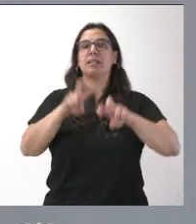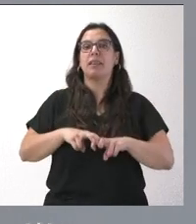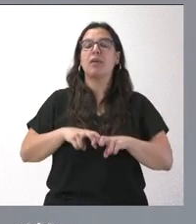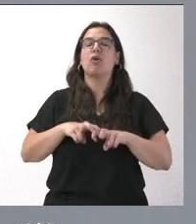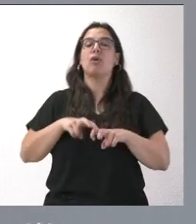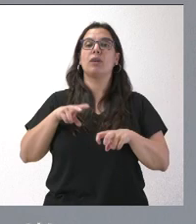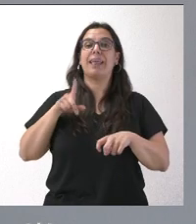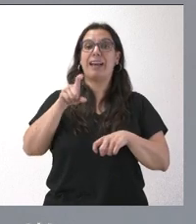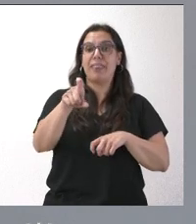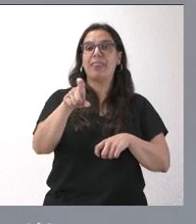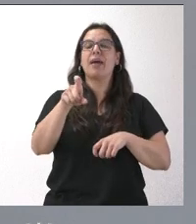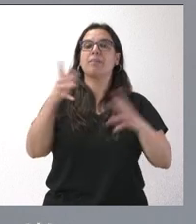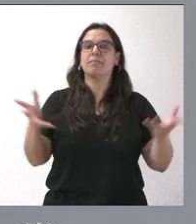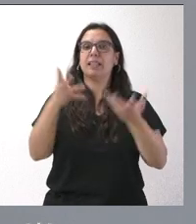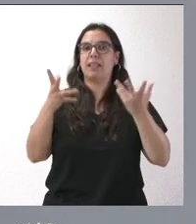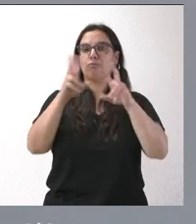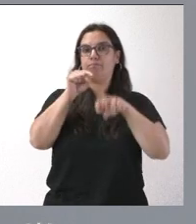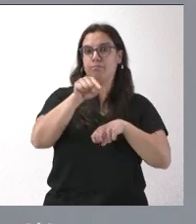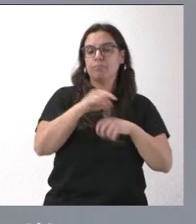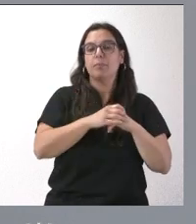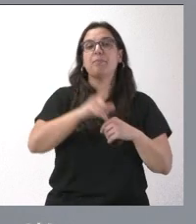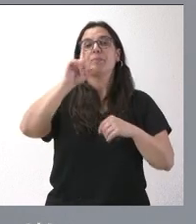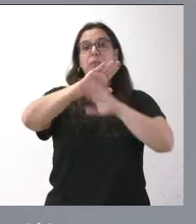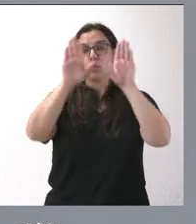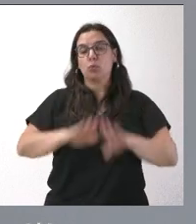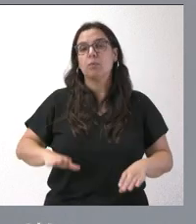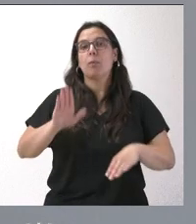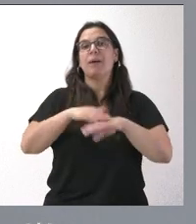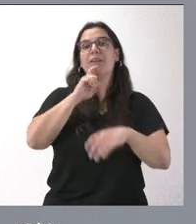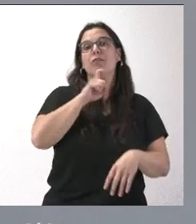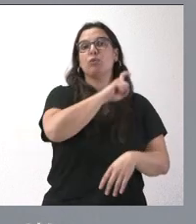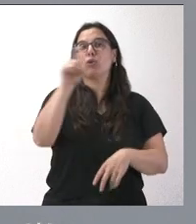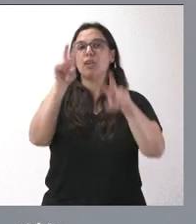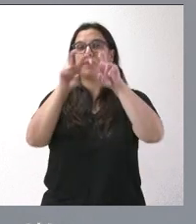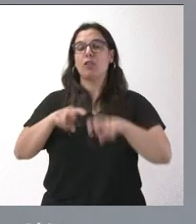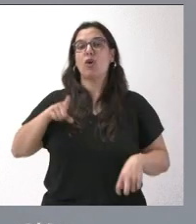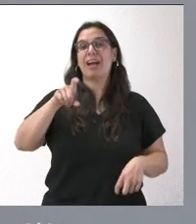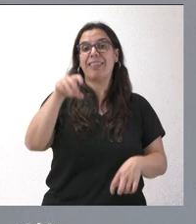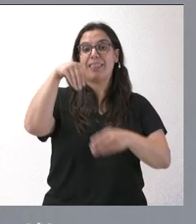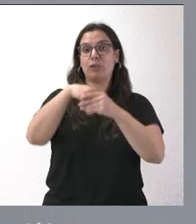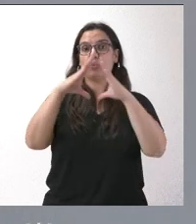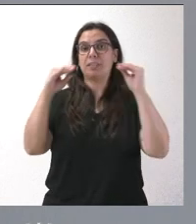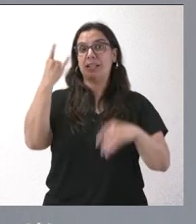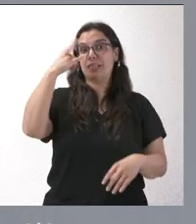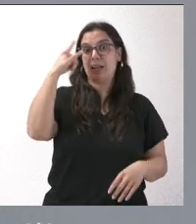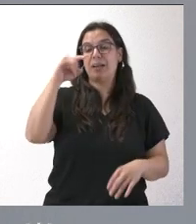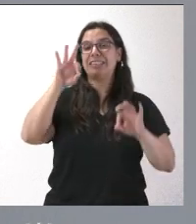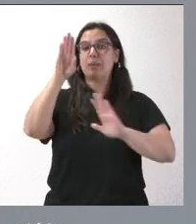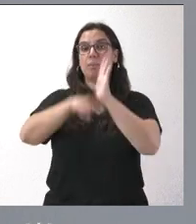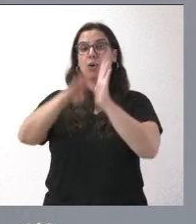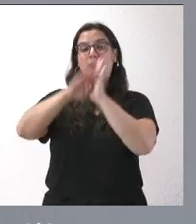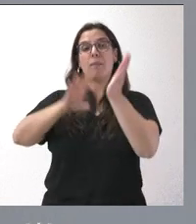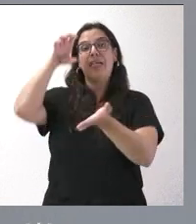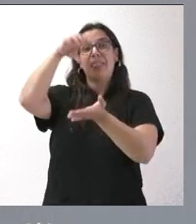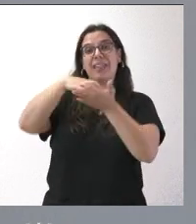la investigación oncológica. Y, finalmente, para la Fundación de Investigación del Cáncer de esta universidad, en el programa Centro